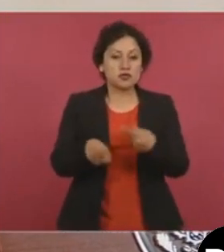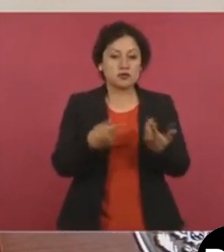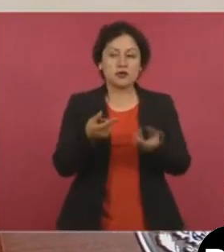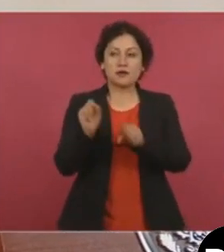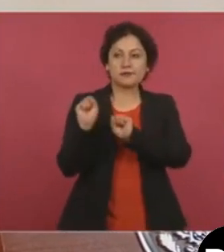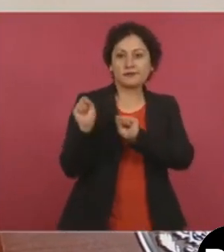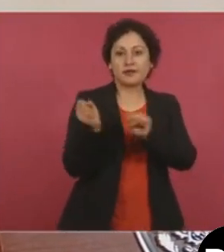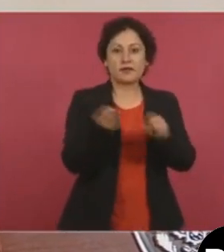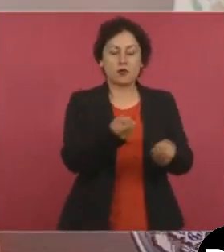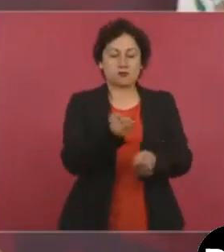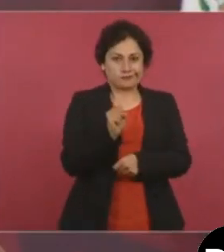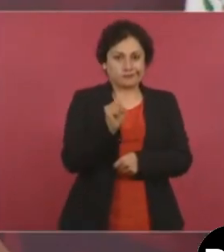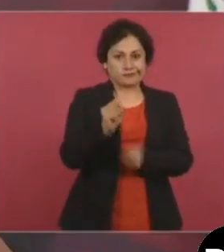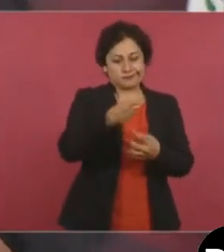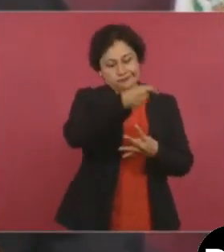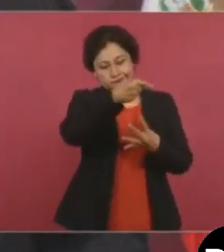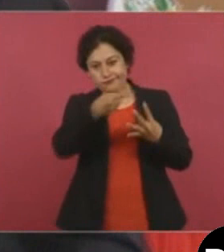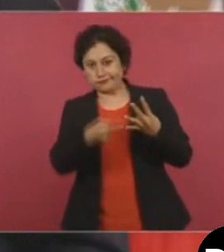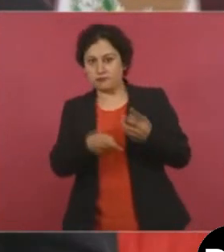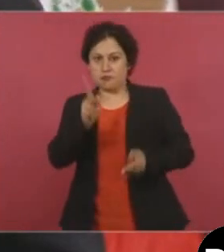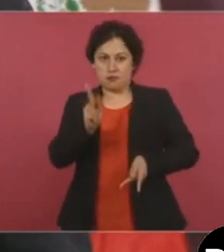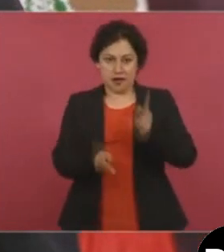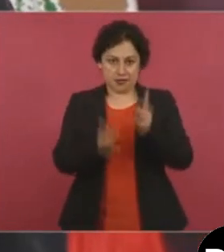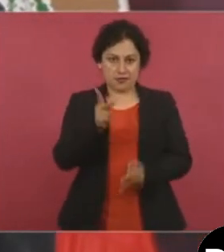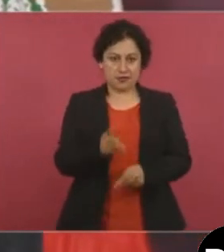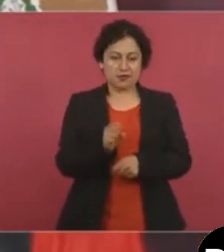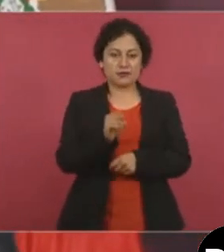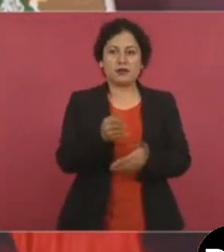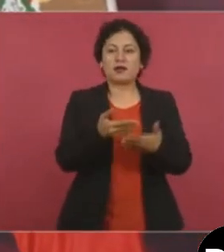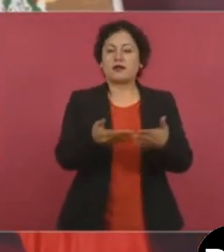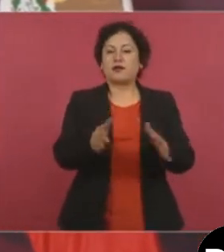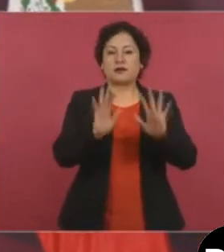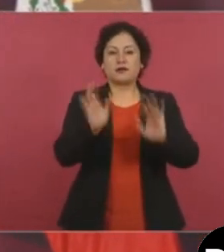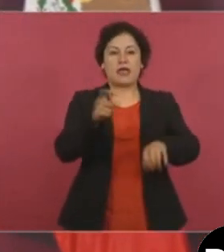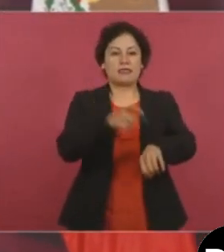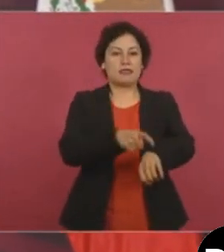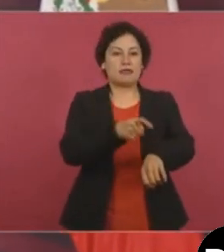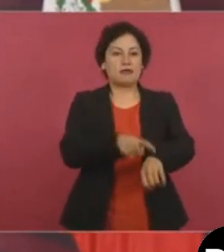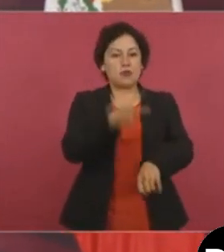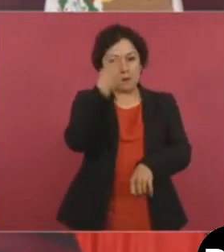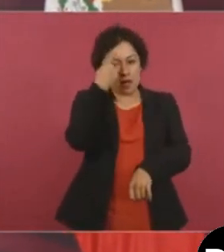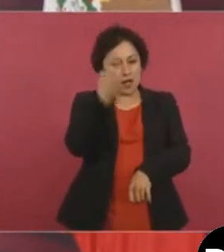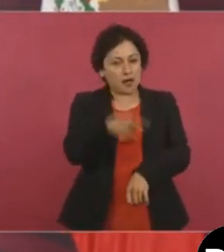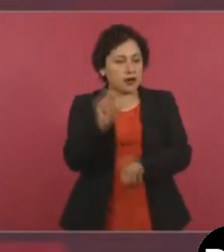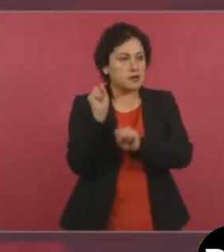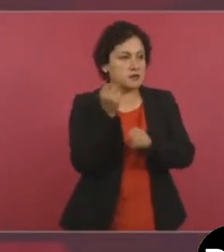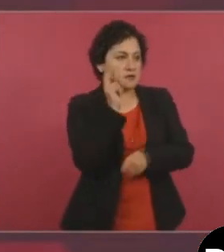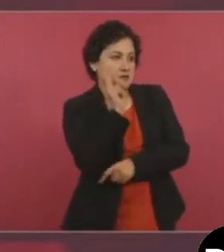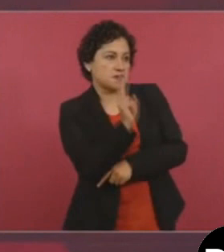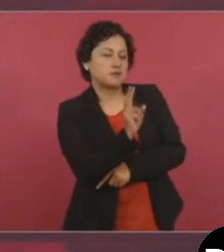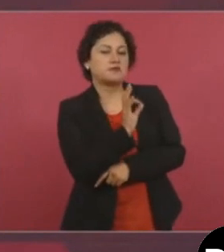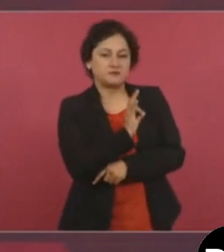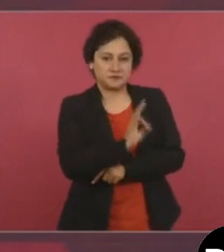ahora sí voy a tener más tiempo también para el béisbol, me voy a dedicar a